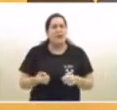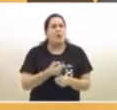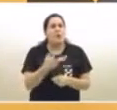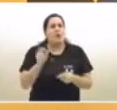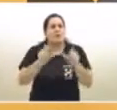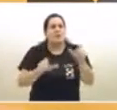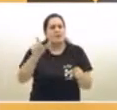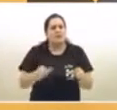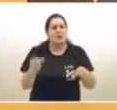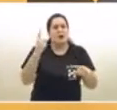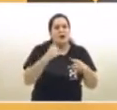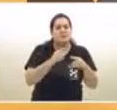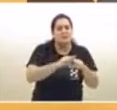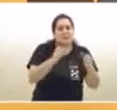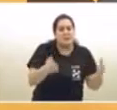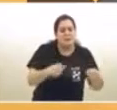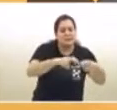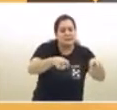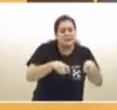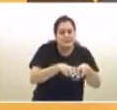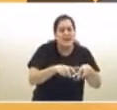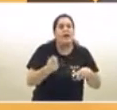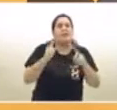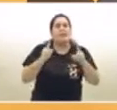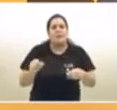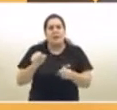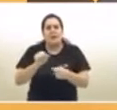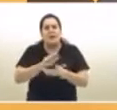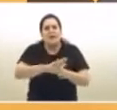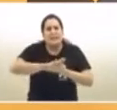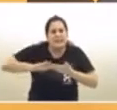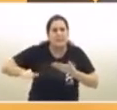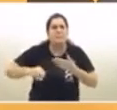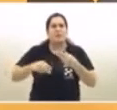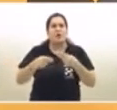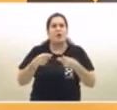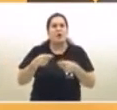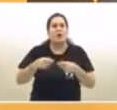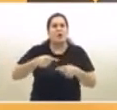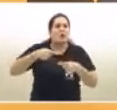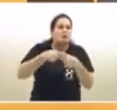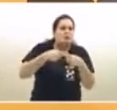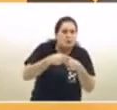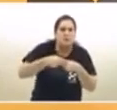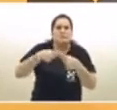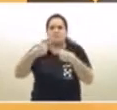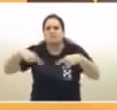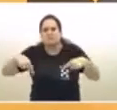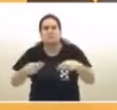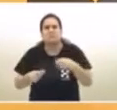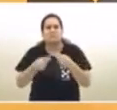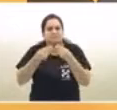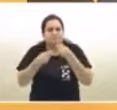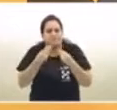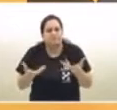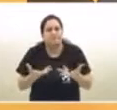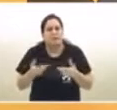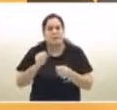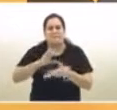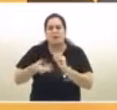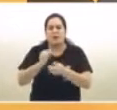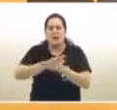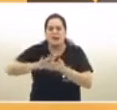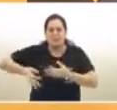de los platos, de los cubiertos. Todo esto en forma gradual y cuidada, que por